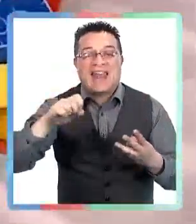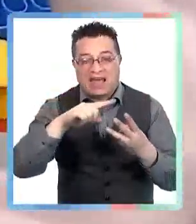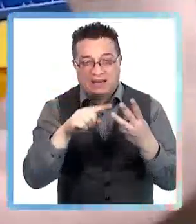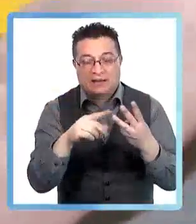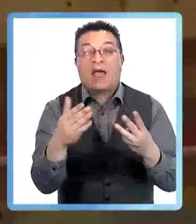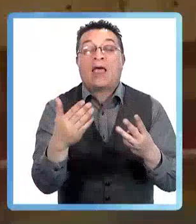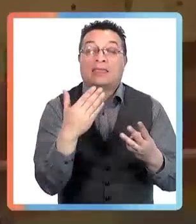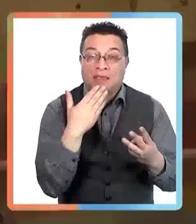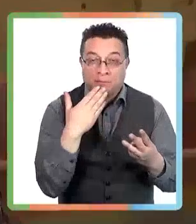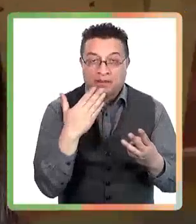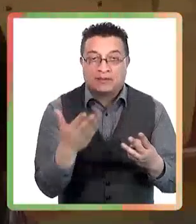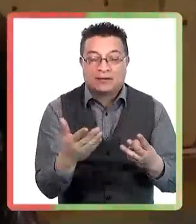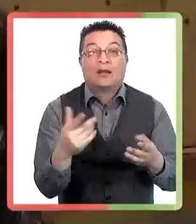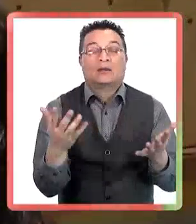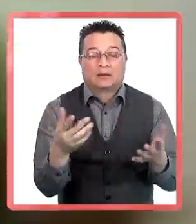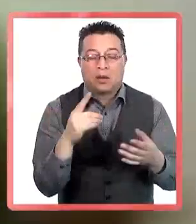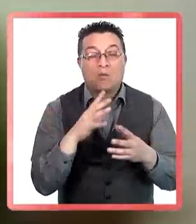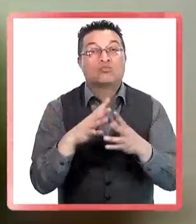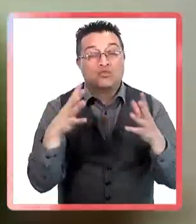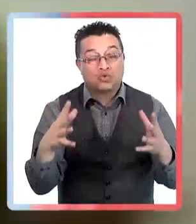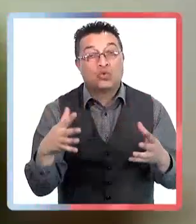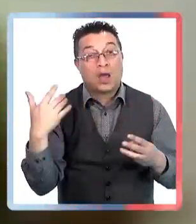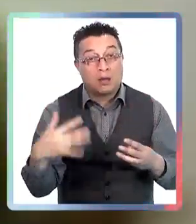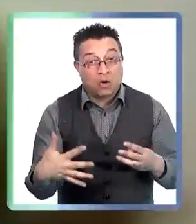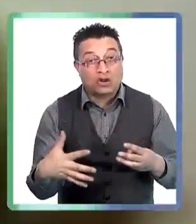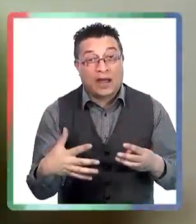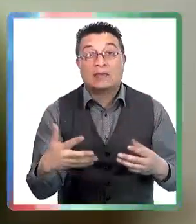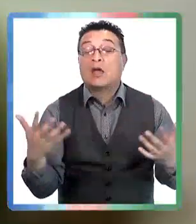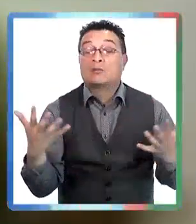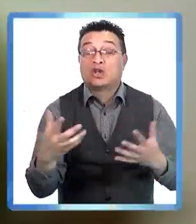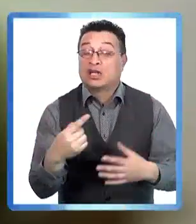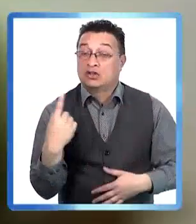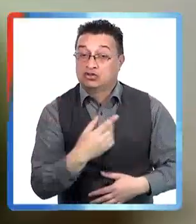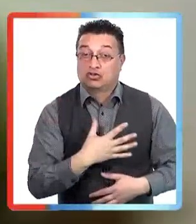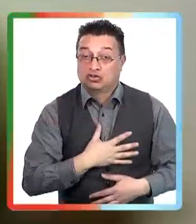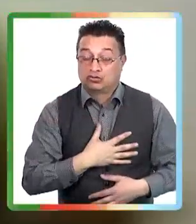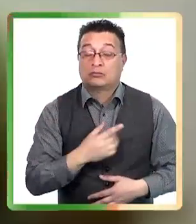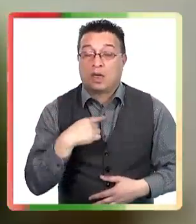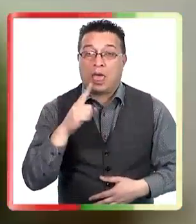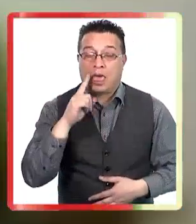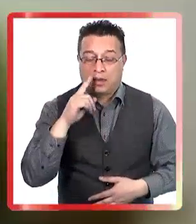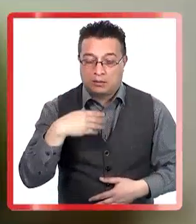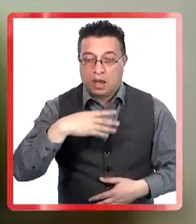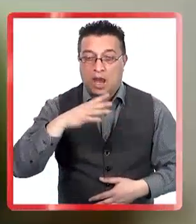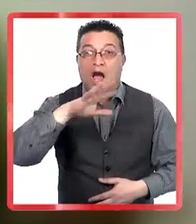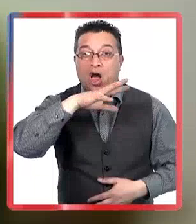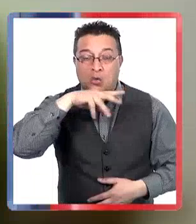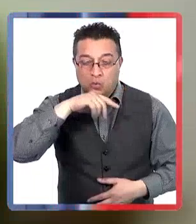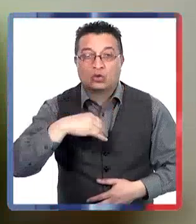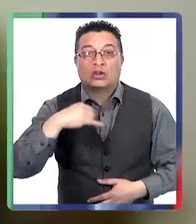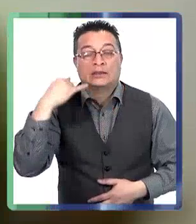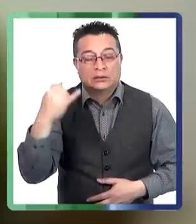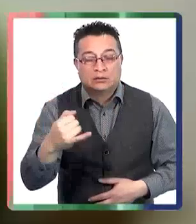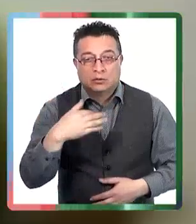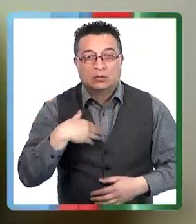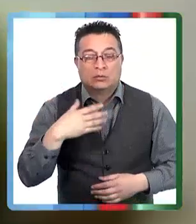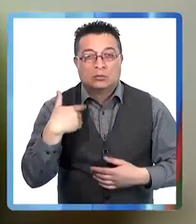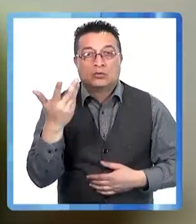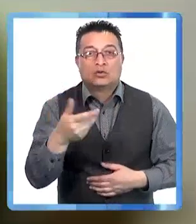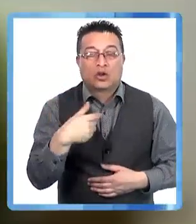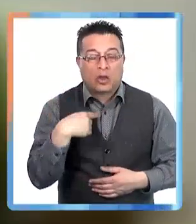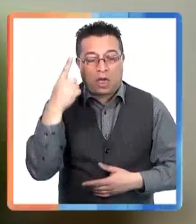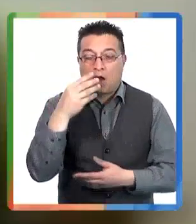efectivamente lo que mencionaba recién es muy importante. Nosotros tendemos, como adultos, tendemos a transmitir